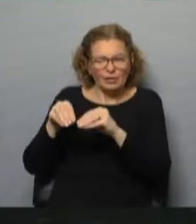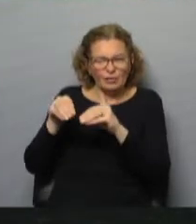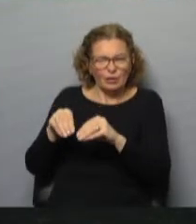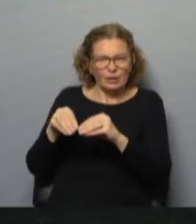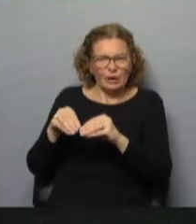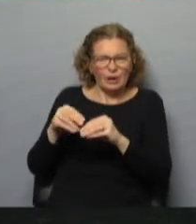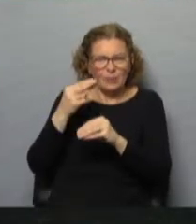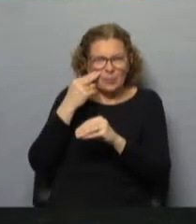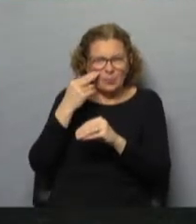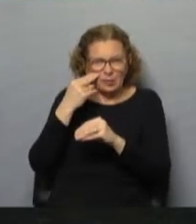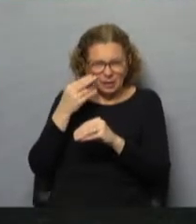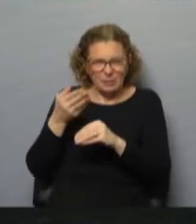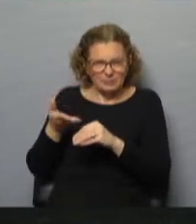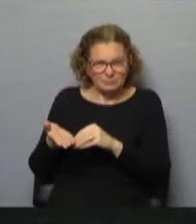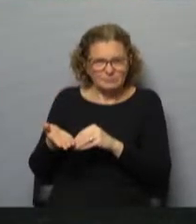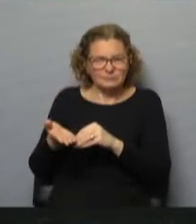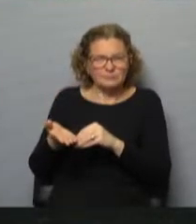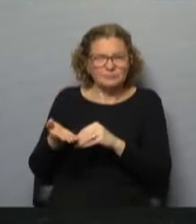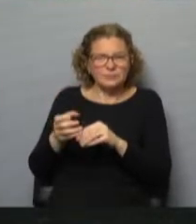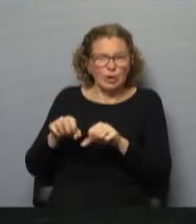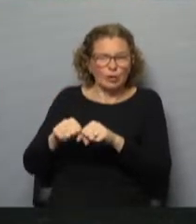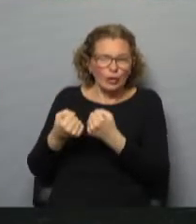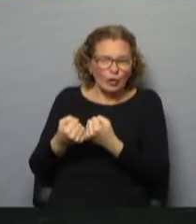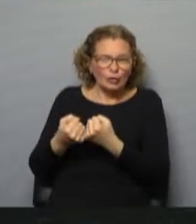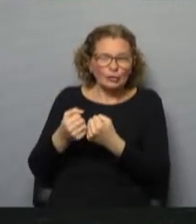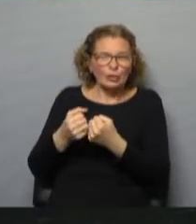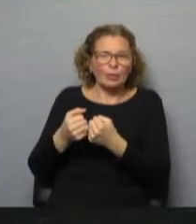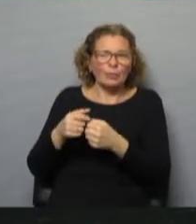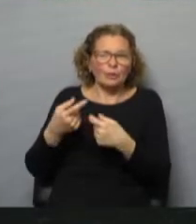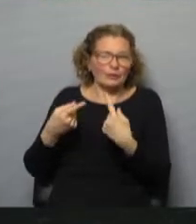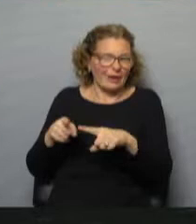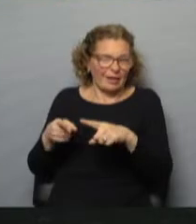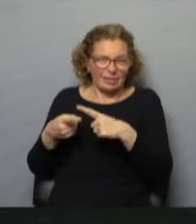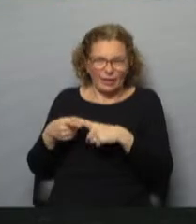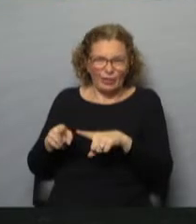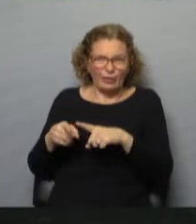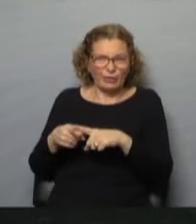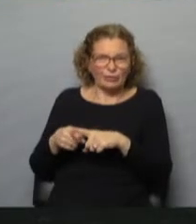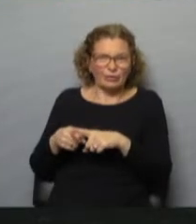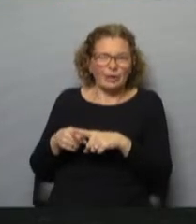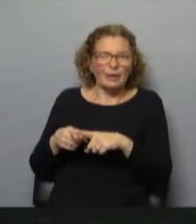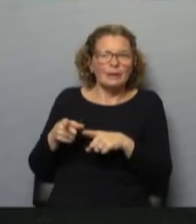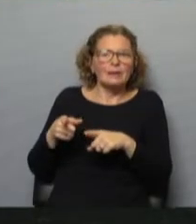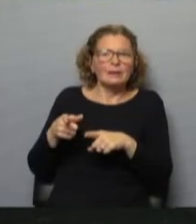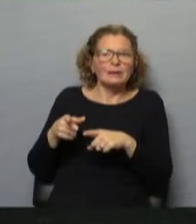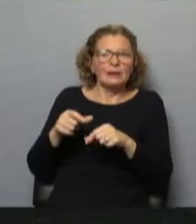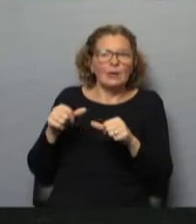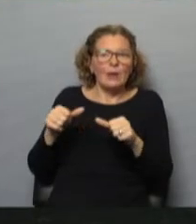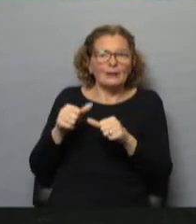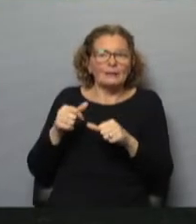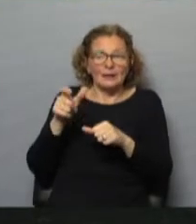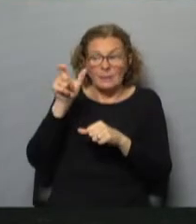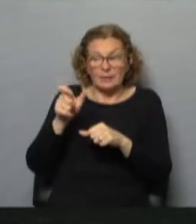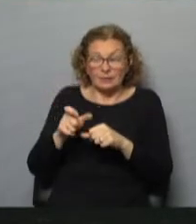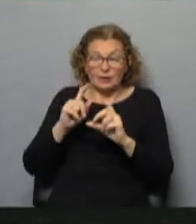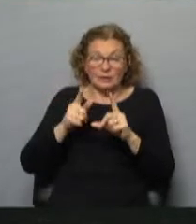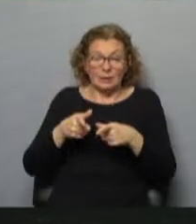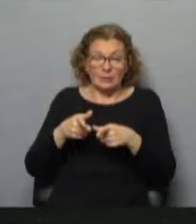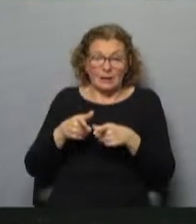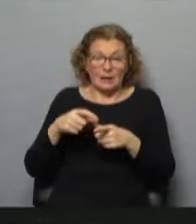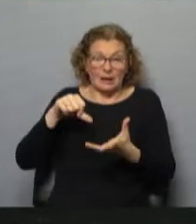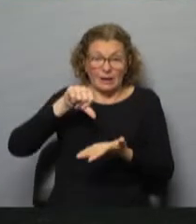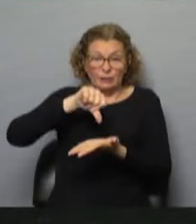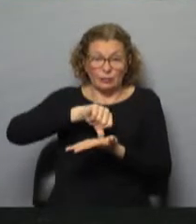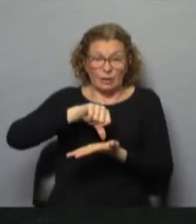vandalizados, los contenedores que están rotos por H por B. Puede ser también por el mismo uso, por el uso que le da la gente de los contenedores en la